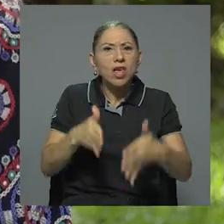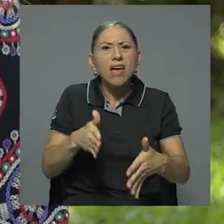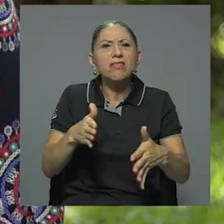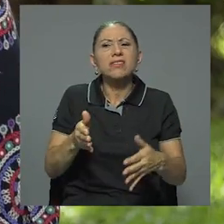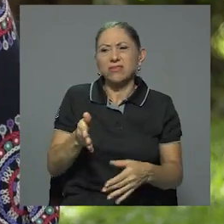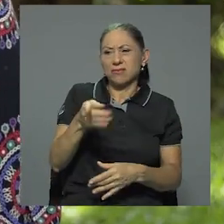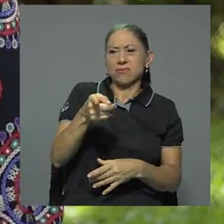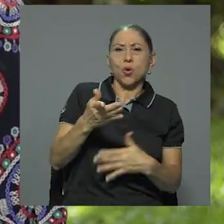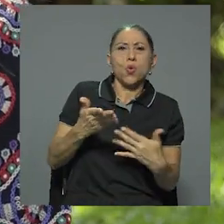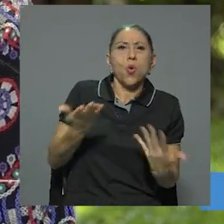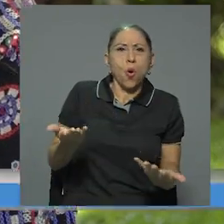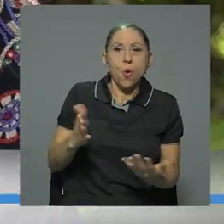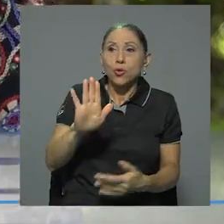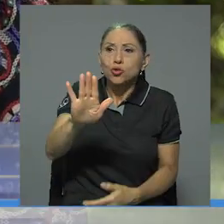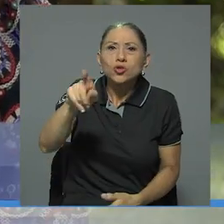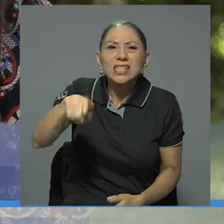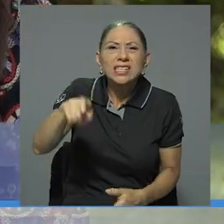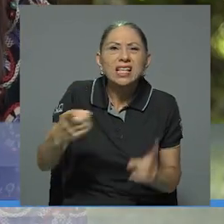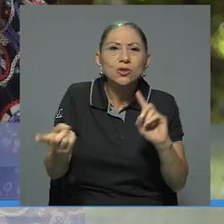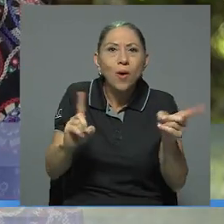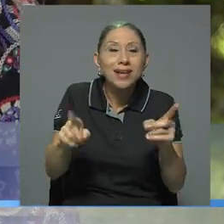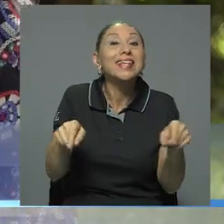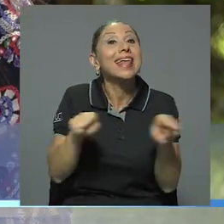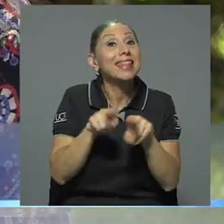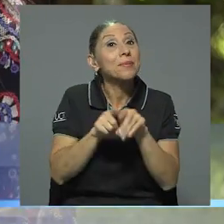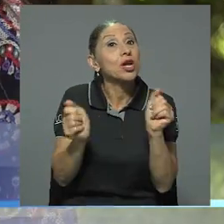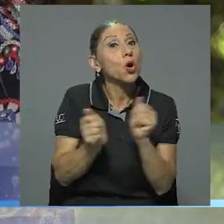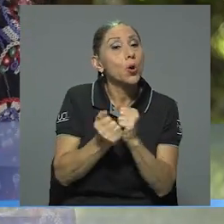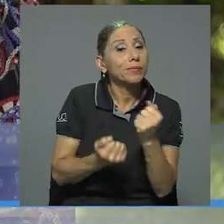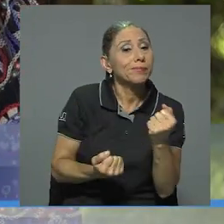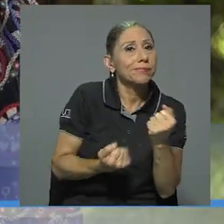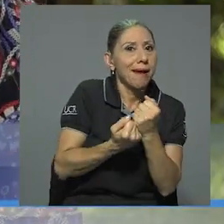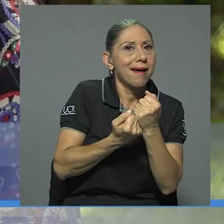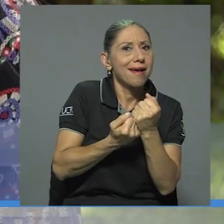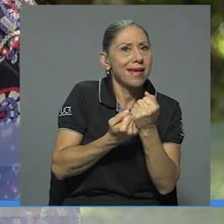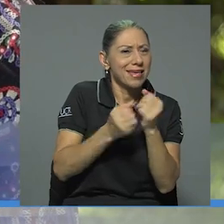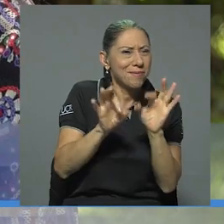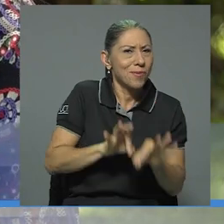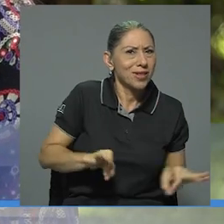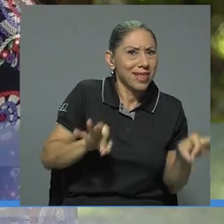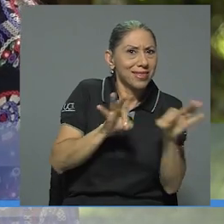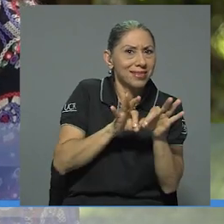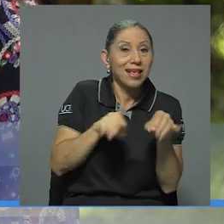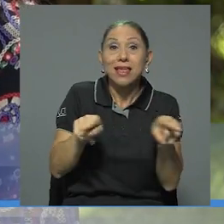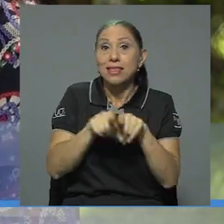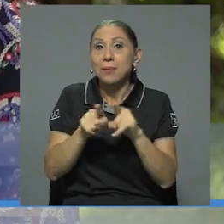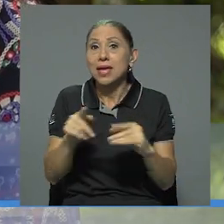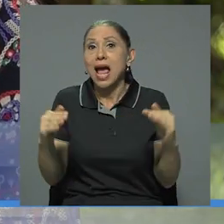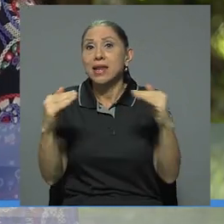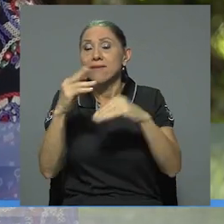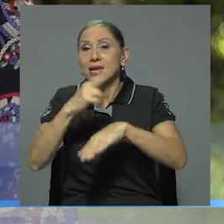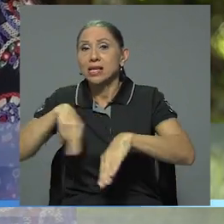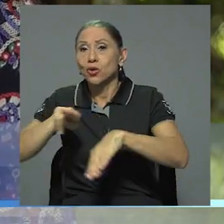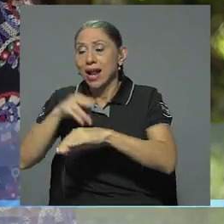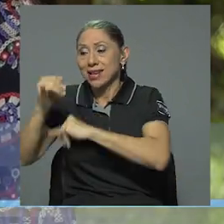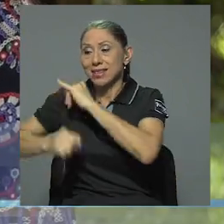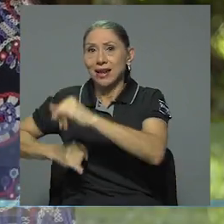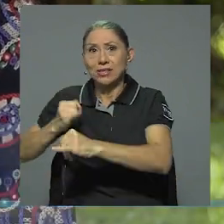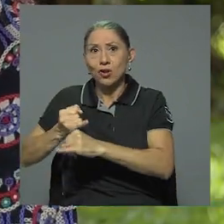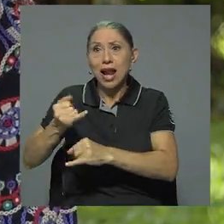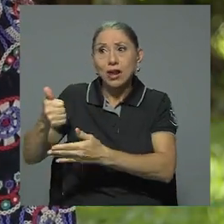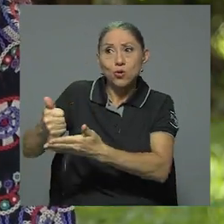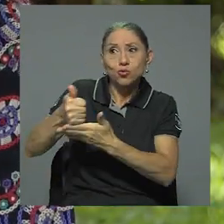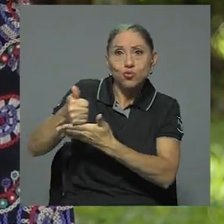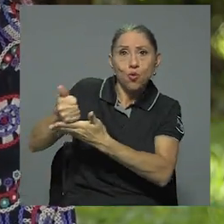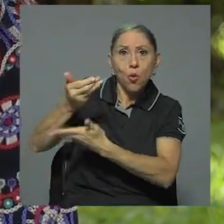son sus necesidades. También por una serie de aliados estratégicos y cooperantes tanto nacionales como internacionales, buscamos una serie